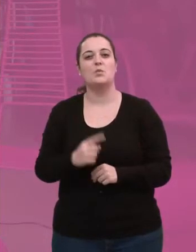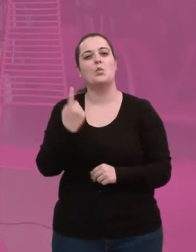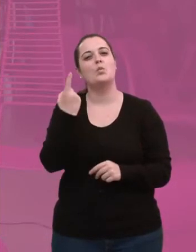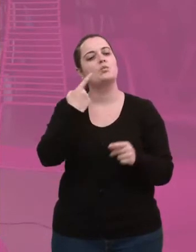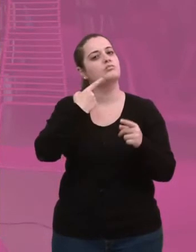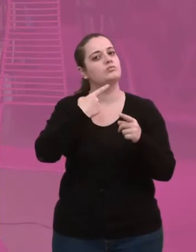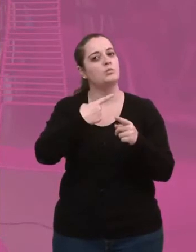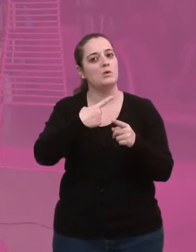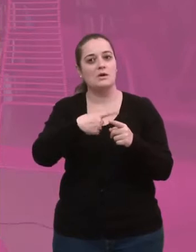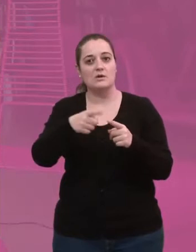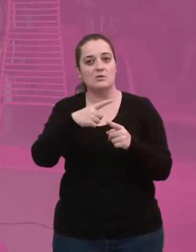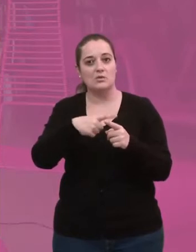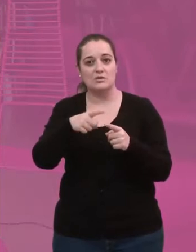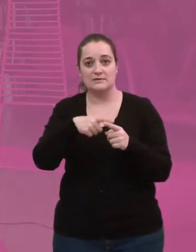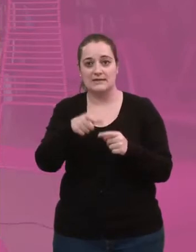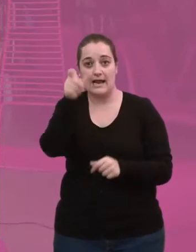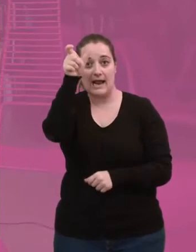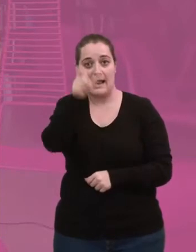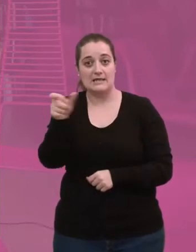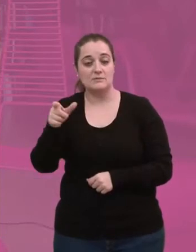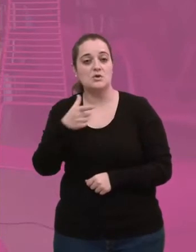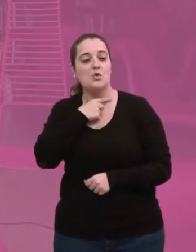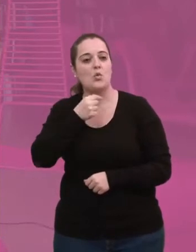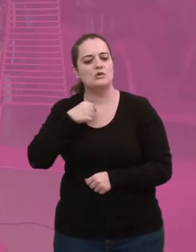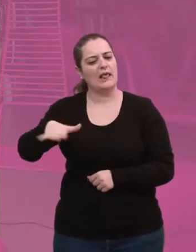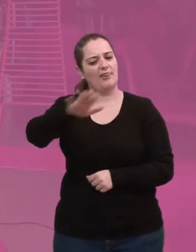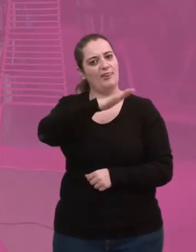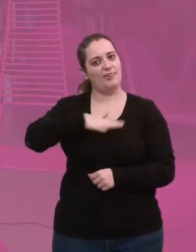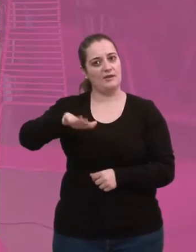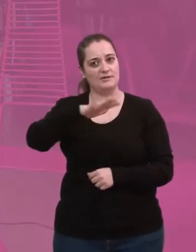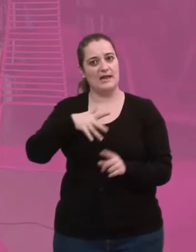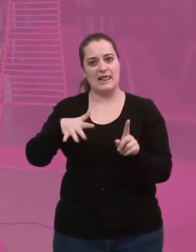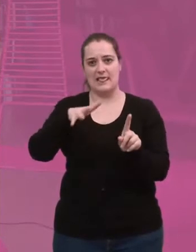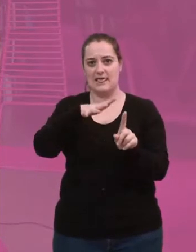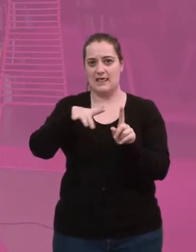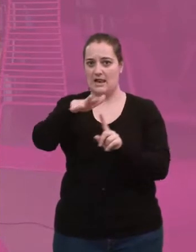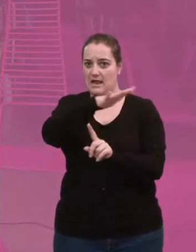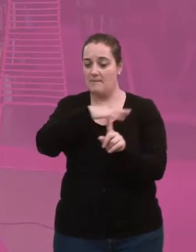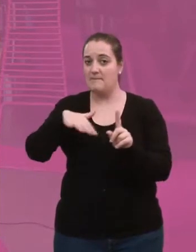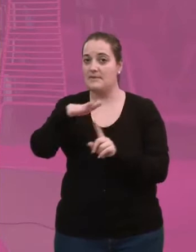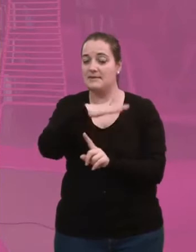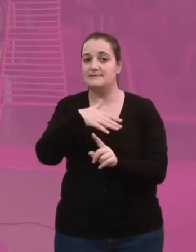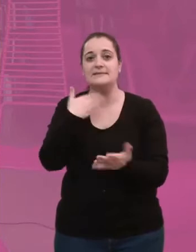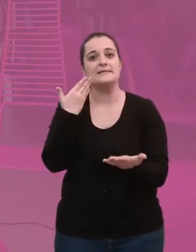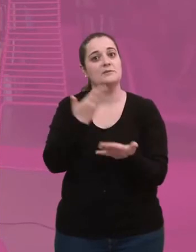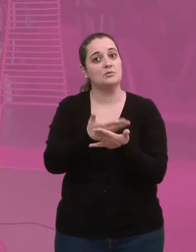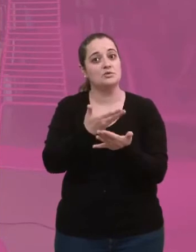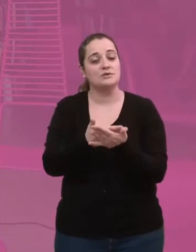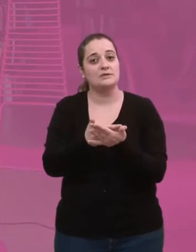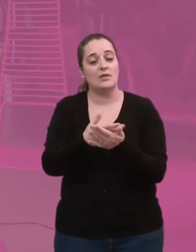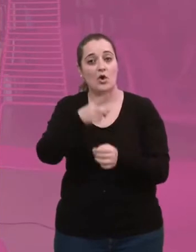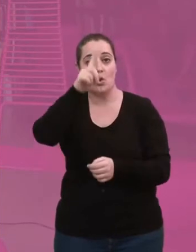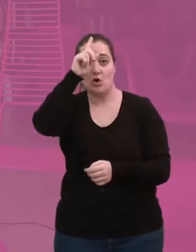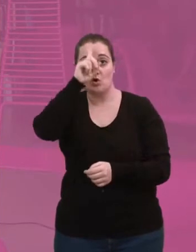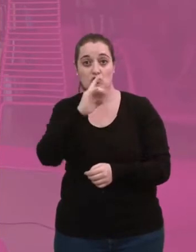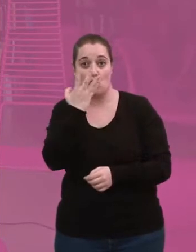Y creo que una cosa que creo que ha hecho que a la gente le guste tanto el sitio y el ambiente y tal, es que está